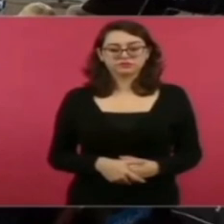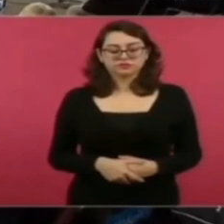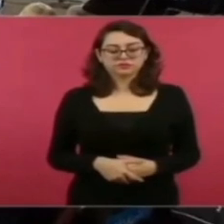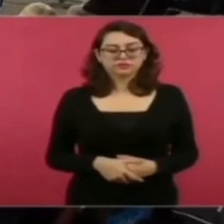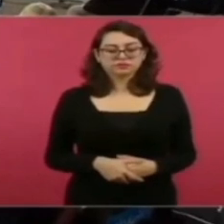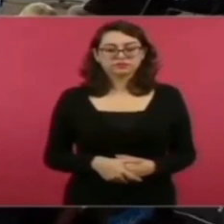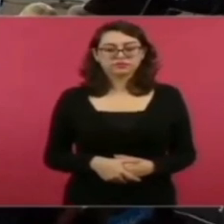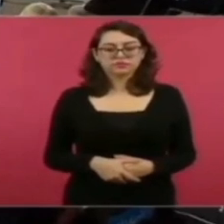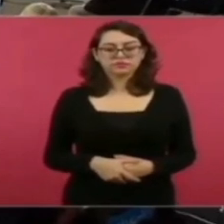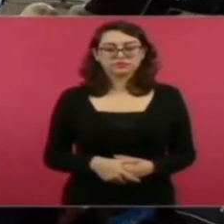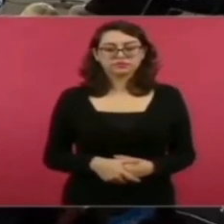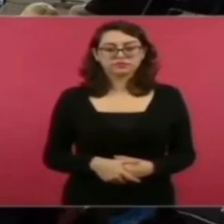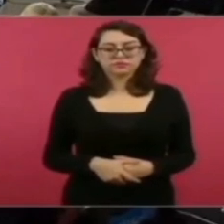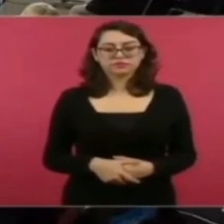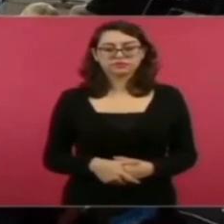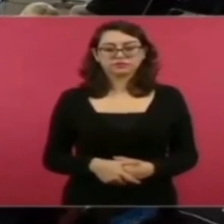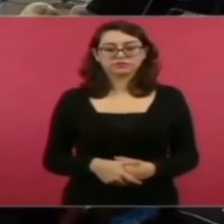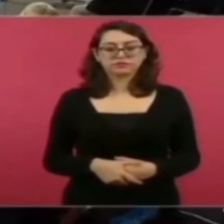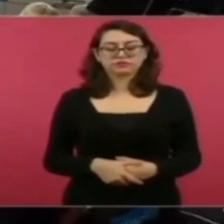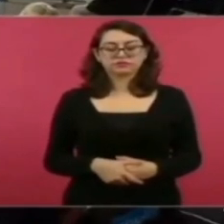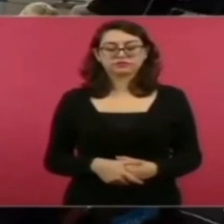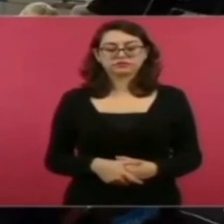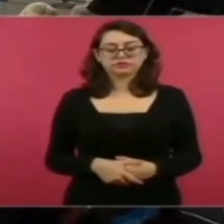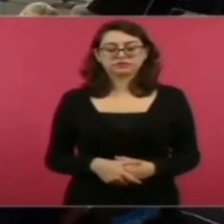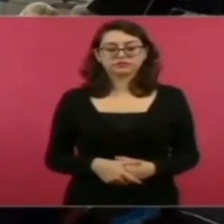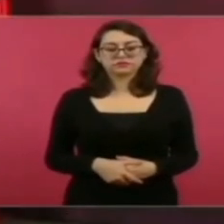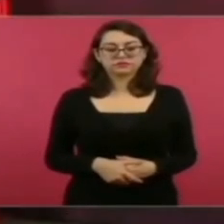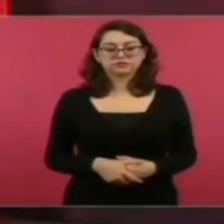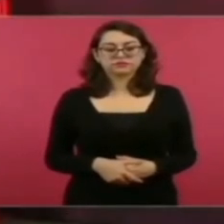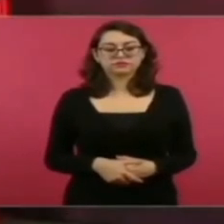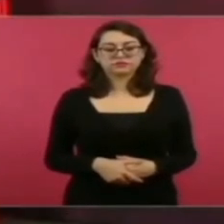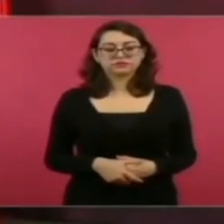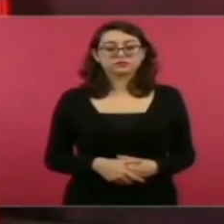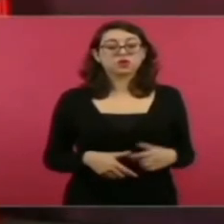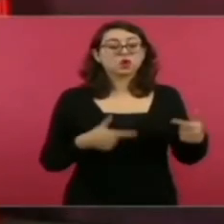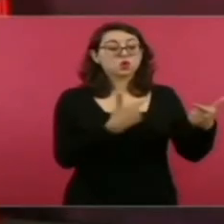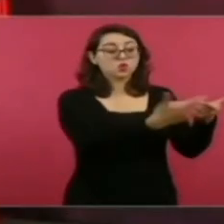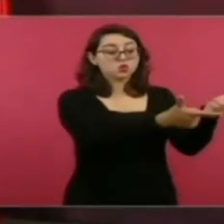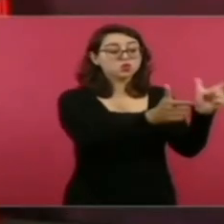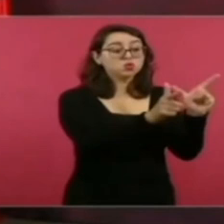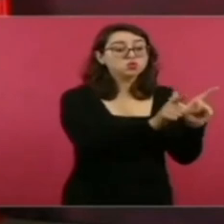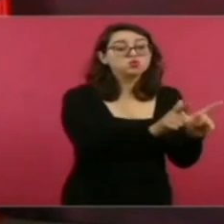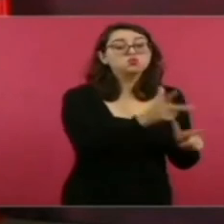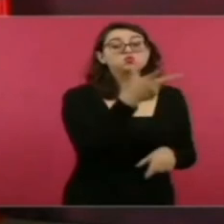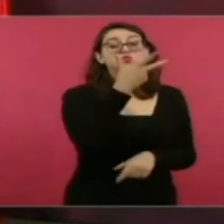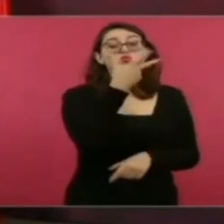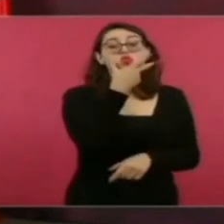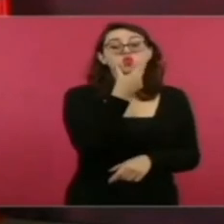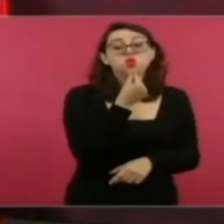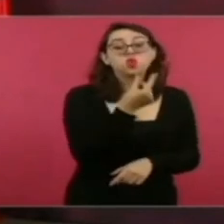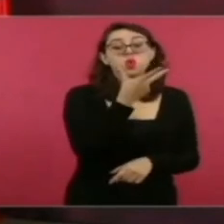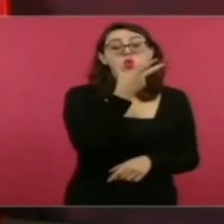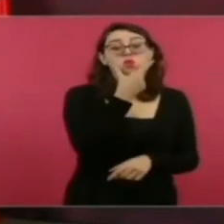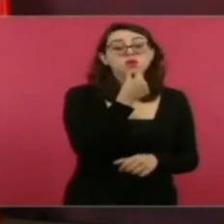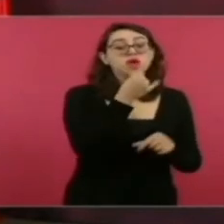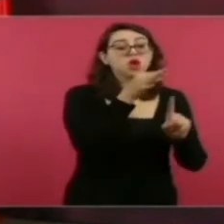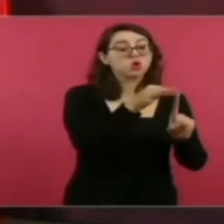fue elegida por un grupo de hombres que la han impuesto.